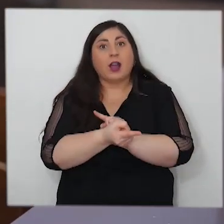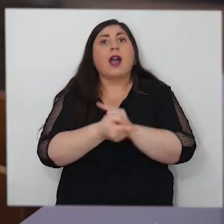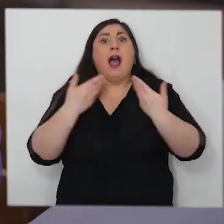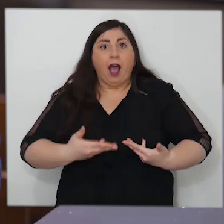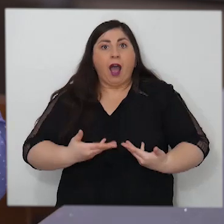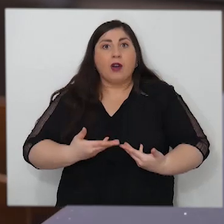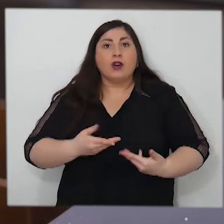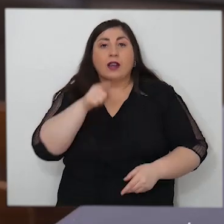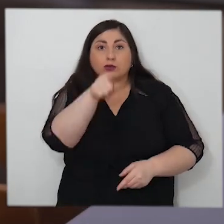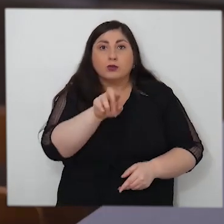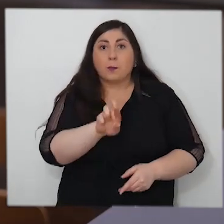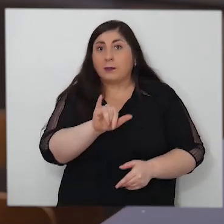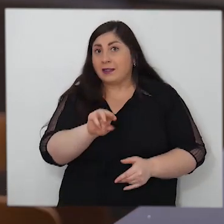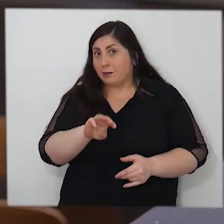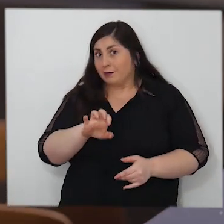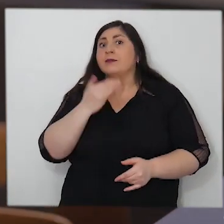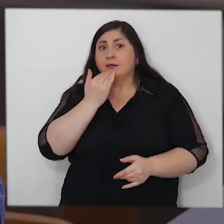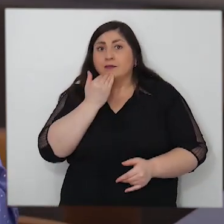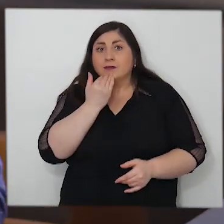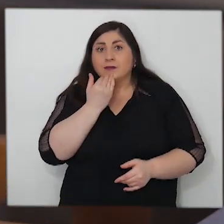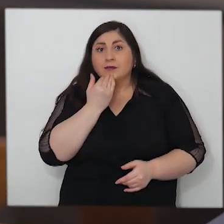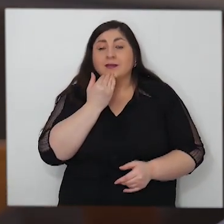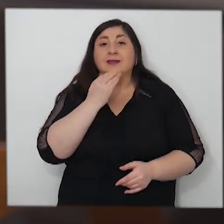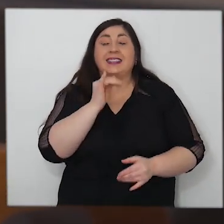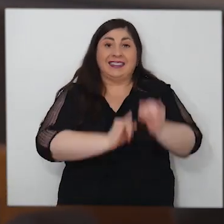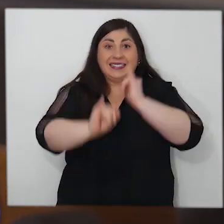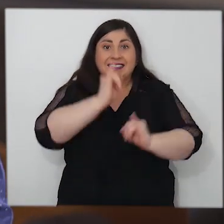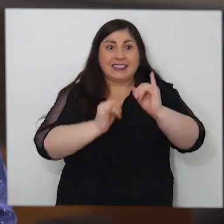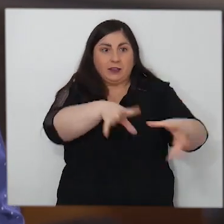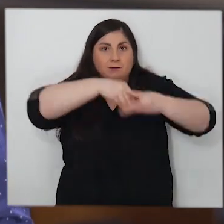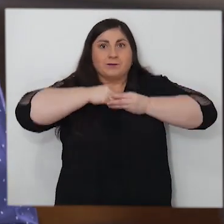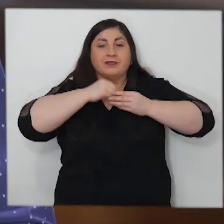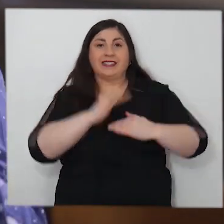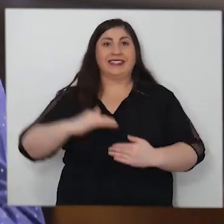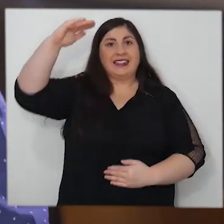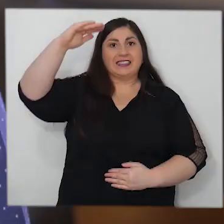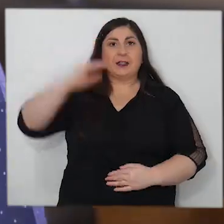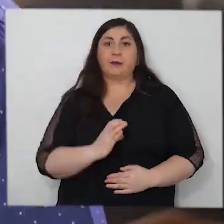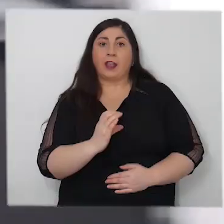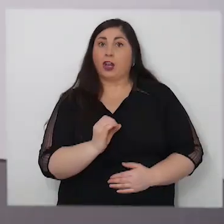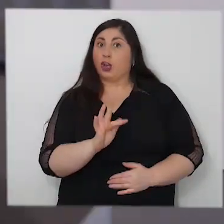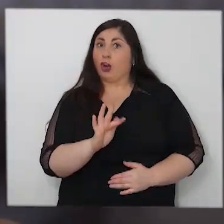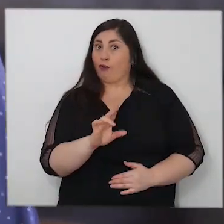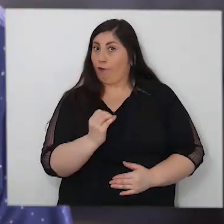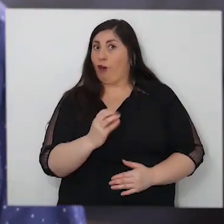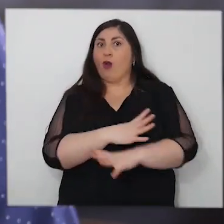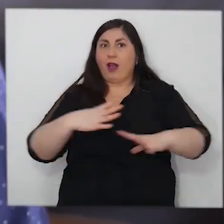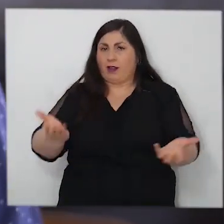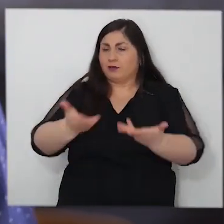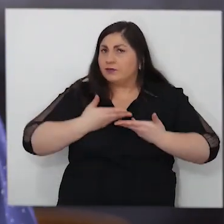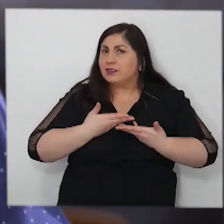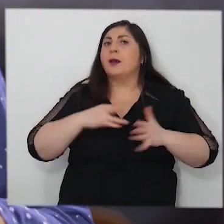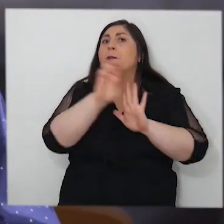mundo cambió y es el minuto de que tú como PYME también lo hagas. Digitalízate y crece. Corfo tiene